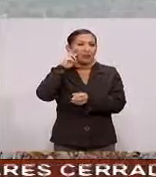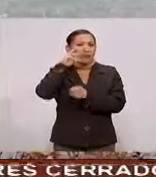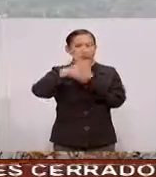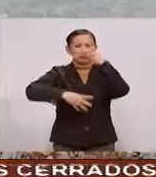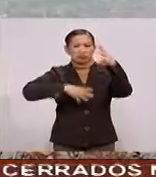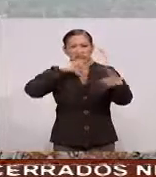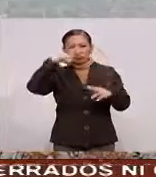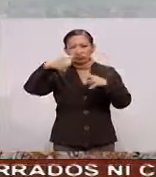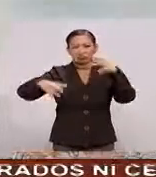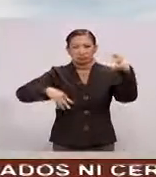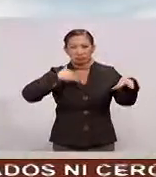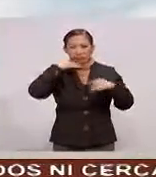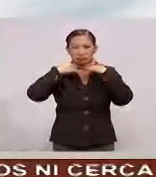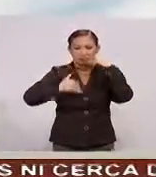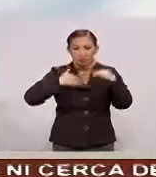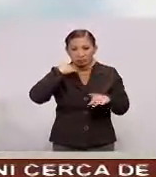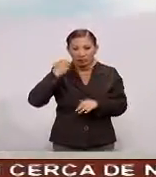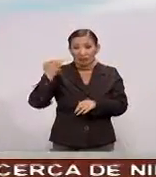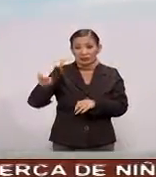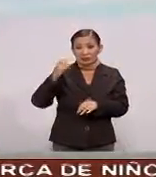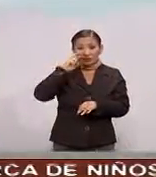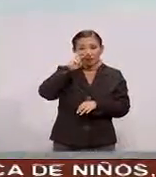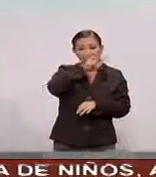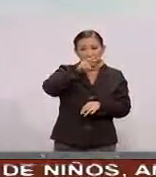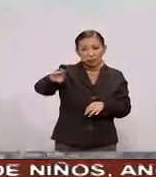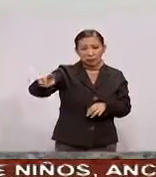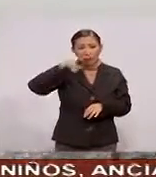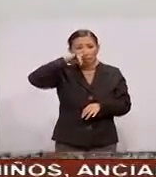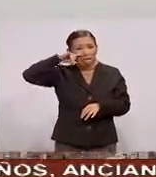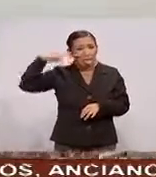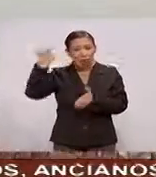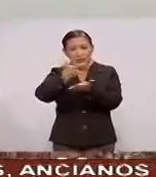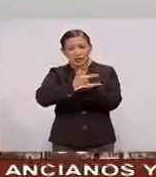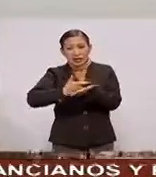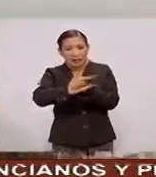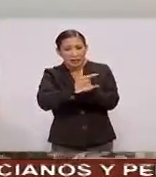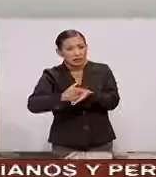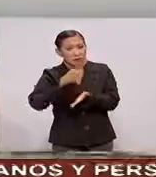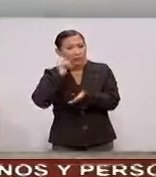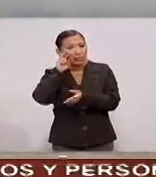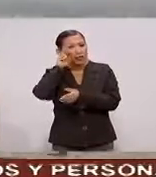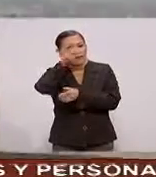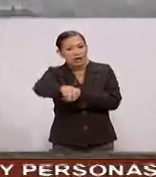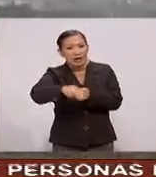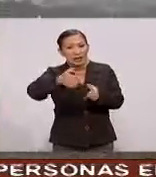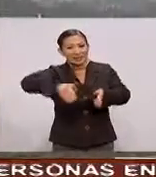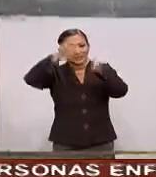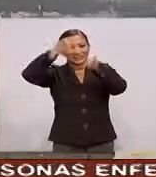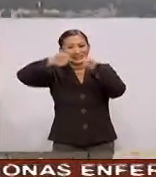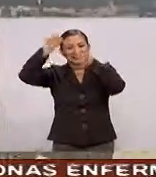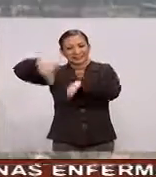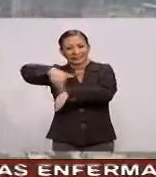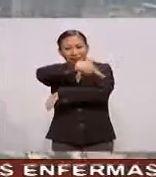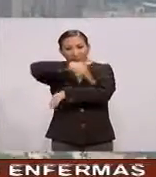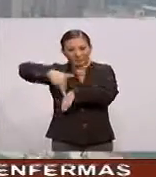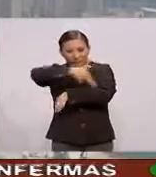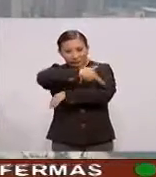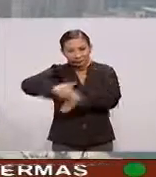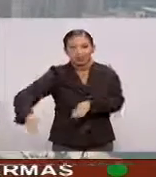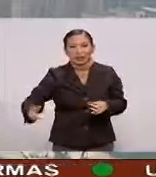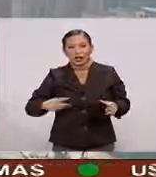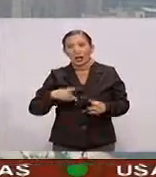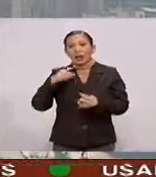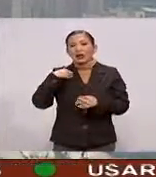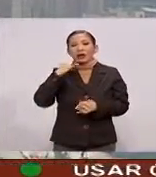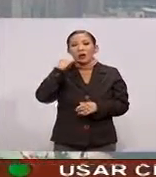contingencia ambiental Desde esa distancia la bruma gris y espesa No permitía ver los rascacielos de la Avenida Reforma La Torre